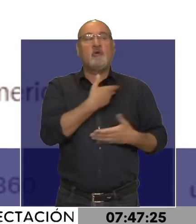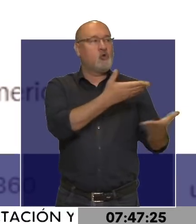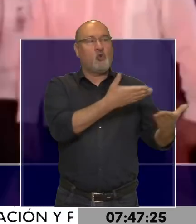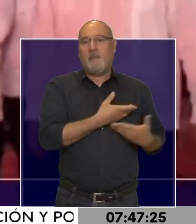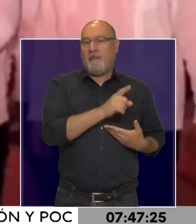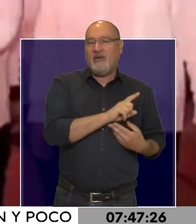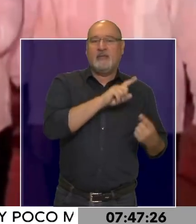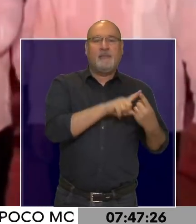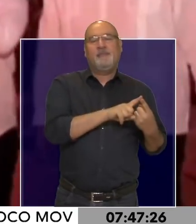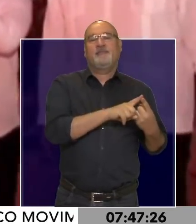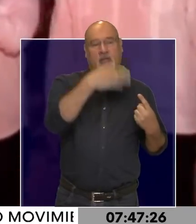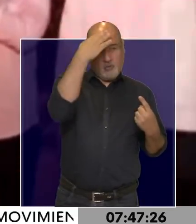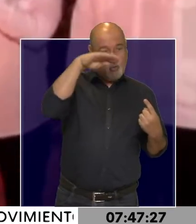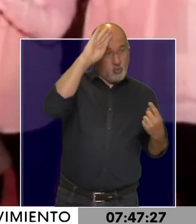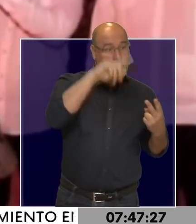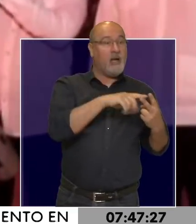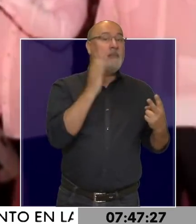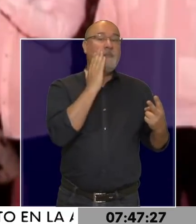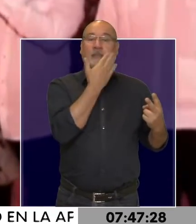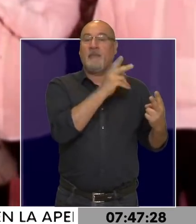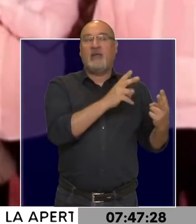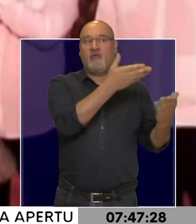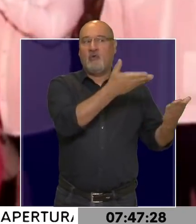invitado a países como Cuba o Venezuela al encuentro.